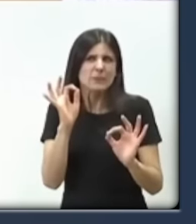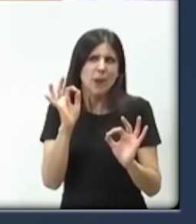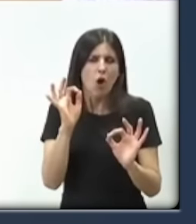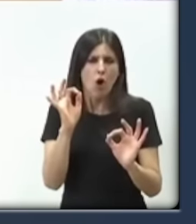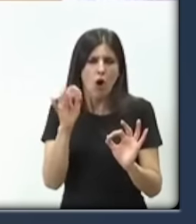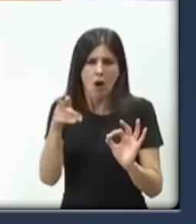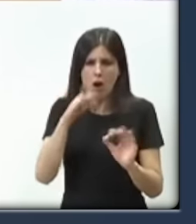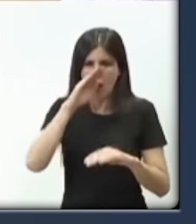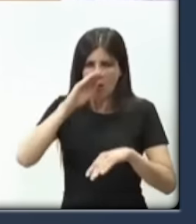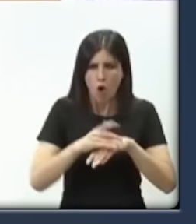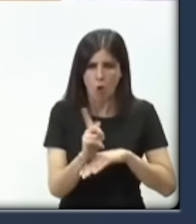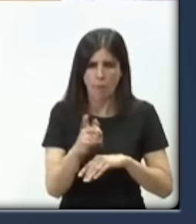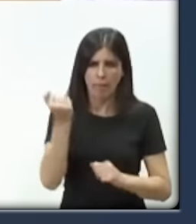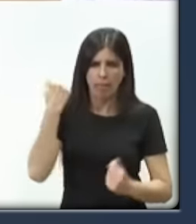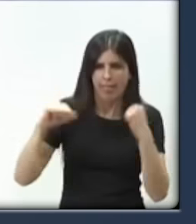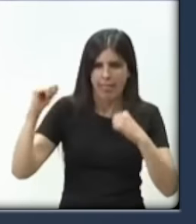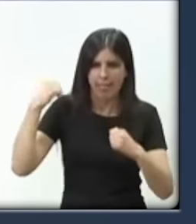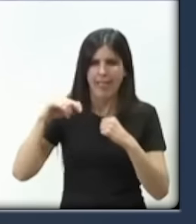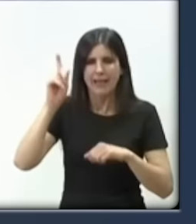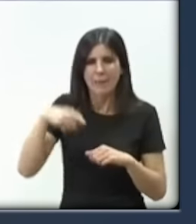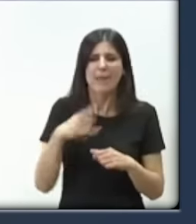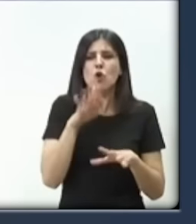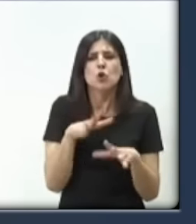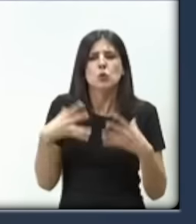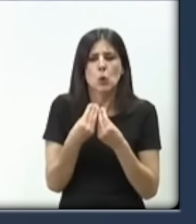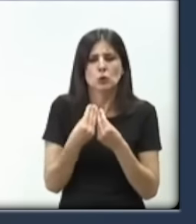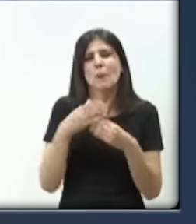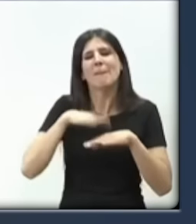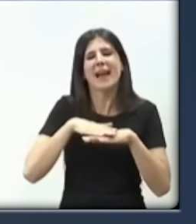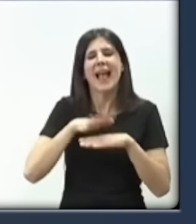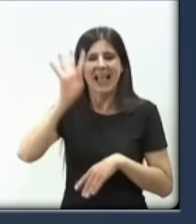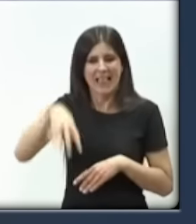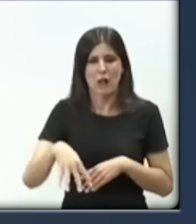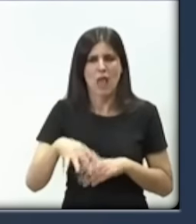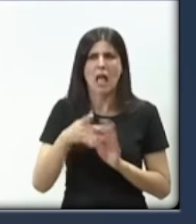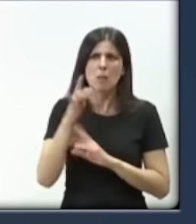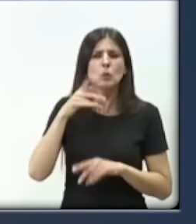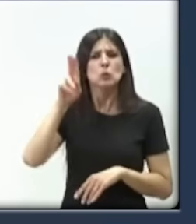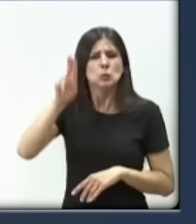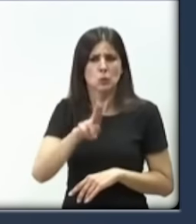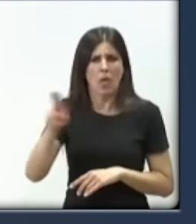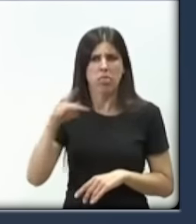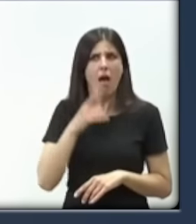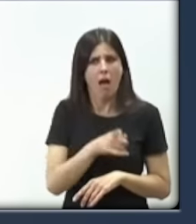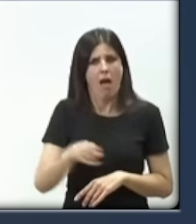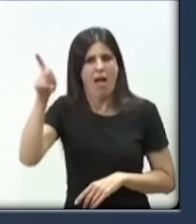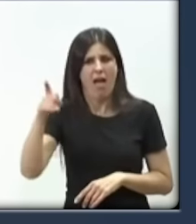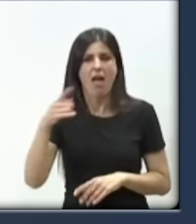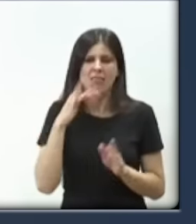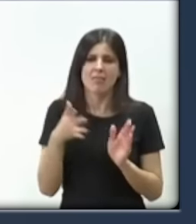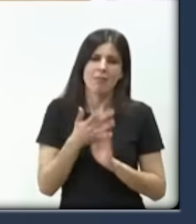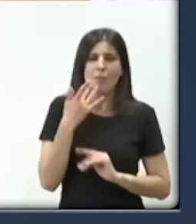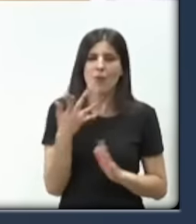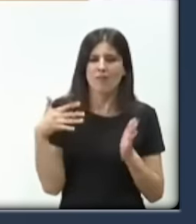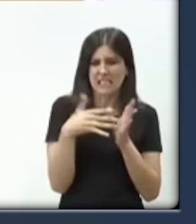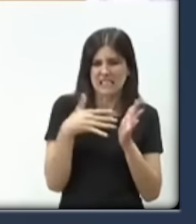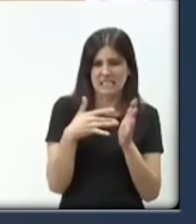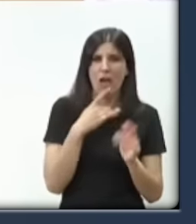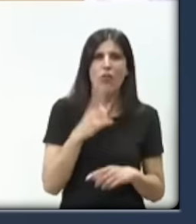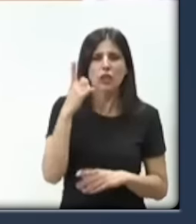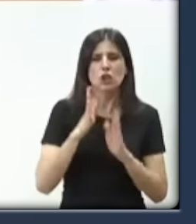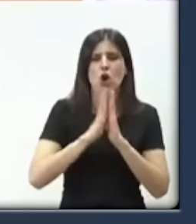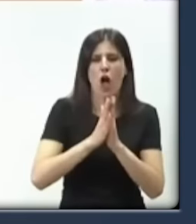Incumplen con Junts y se van a rogar a Suiza. Claro, a Dios rogando y con el mazo dando. Tampoco